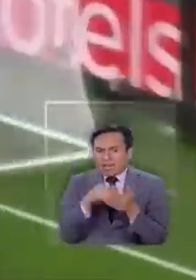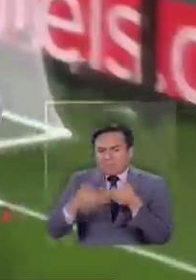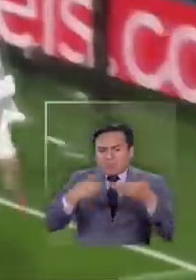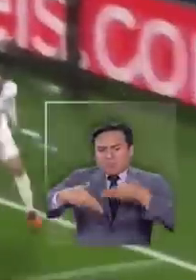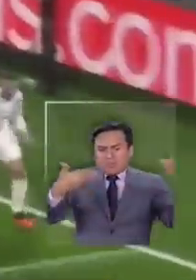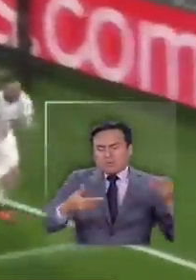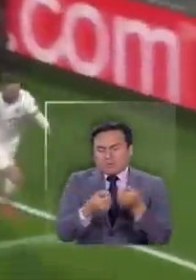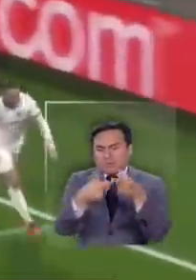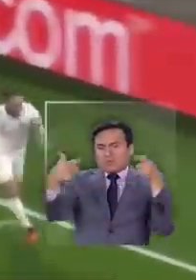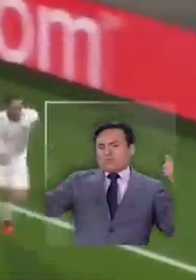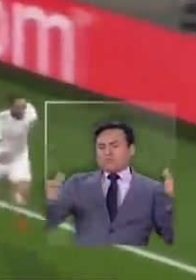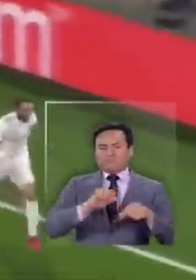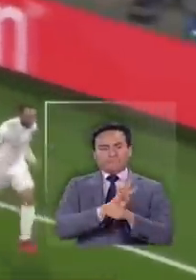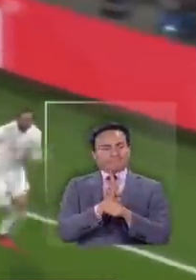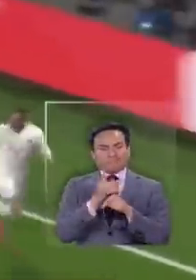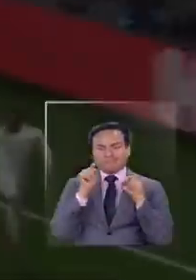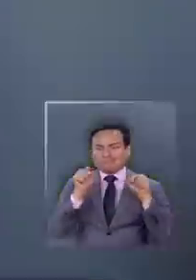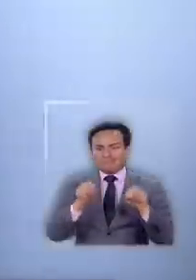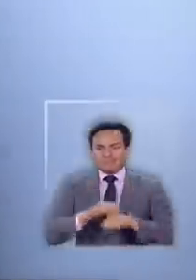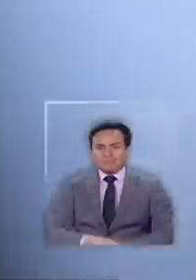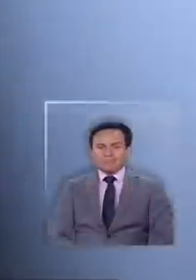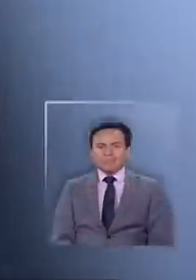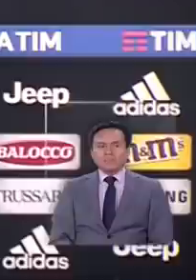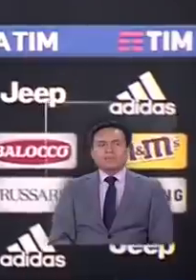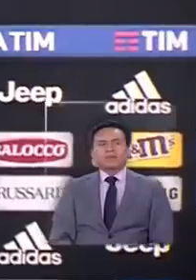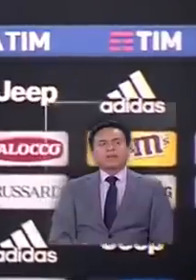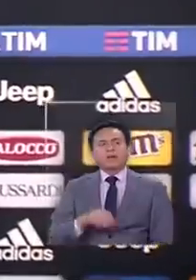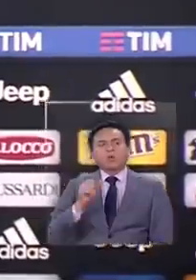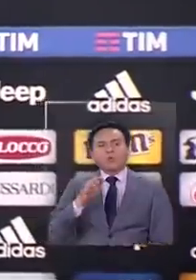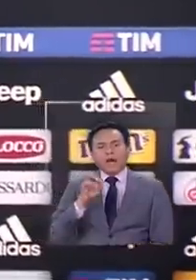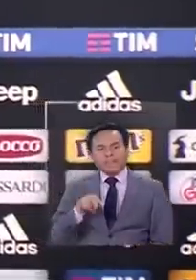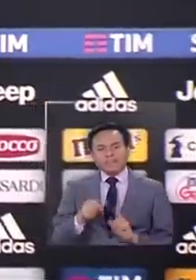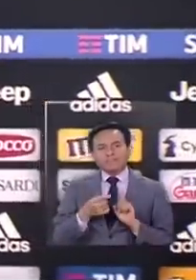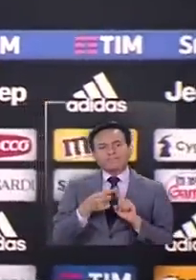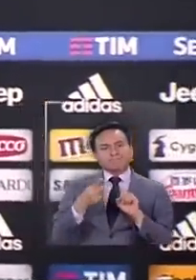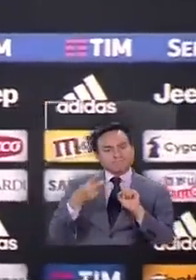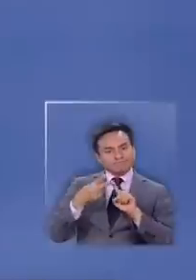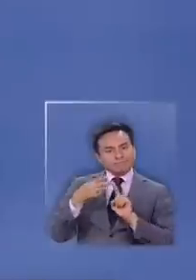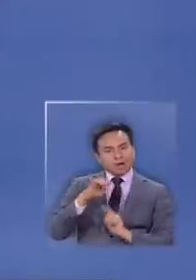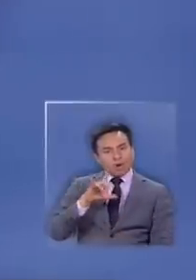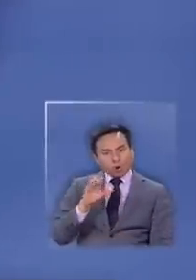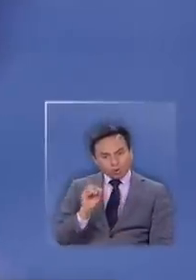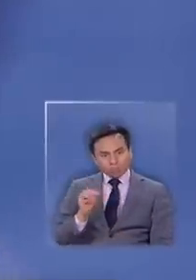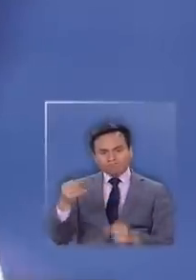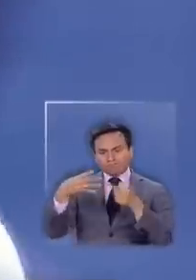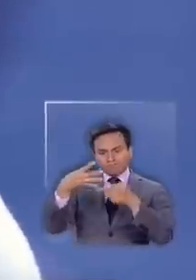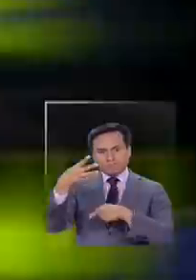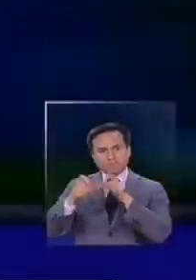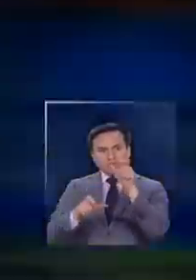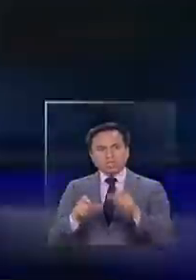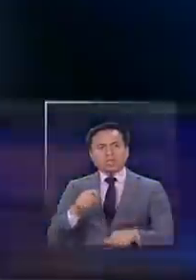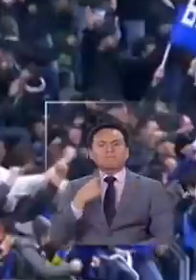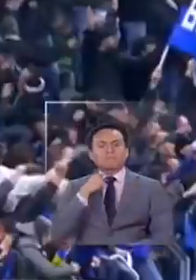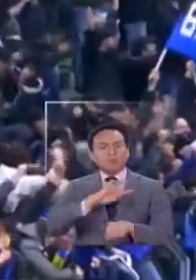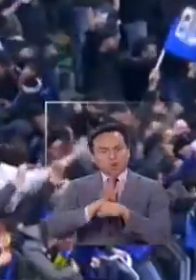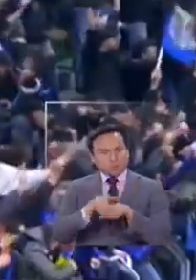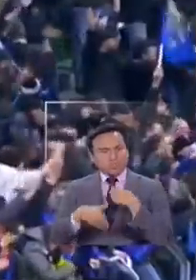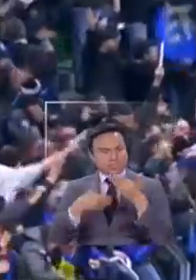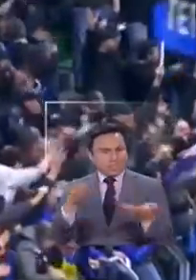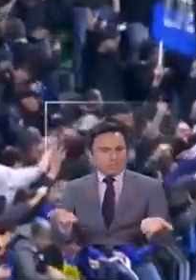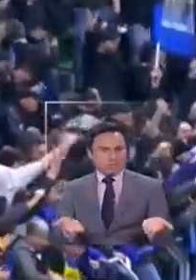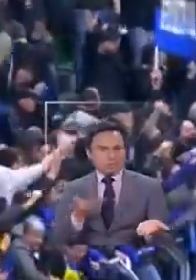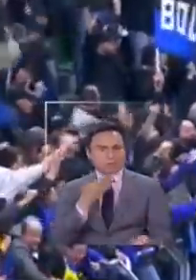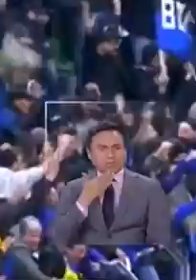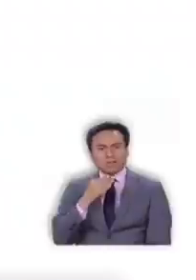bomba biológica Daniel Errugani Blaise Matuidi y Paulo Dybala terminaron contagiados así